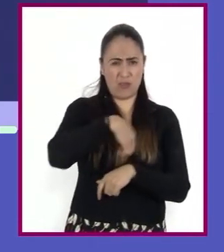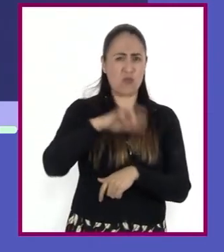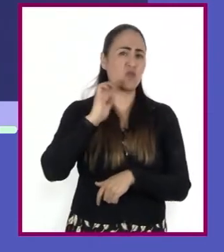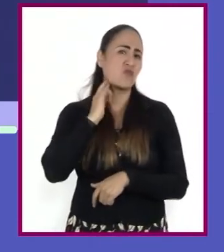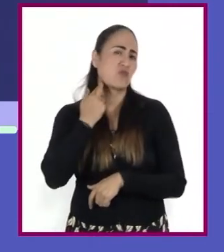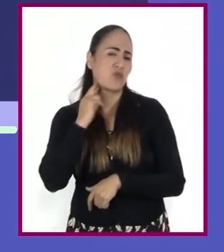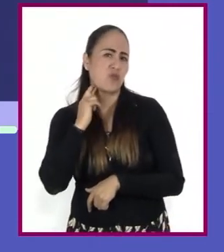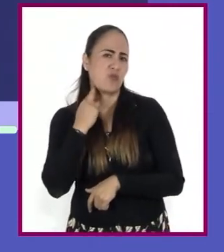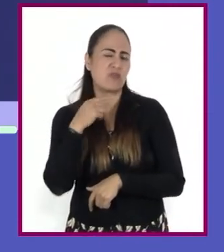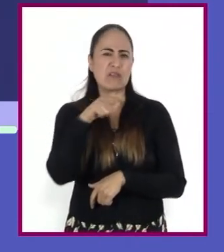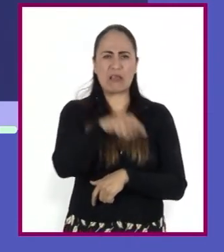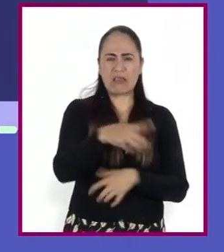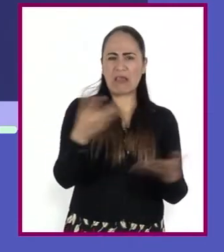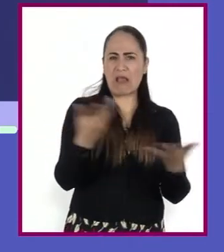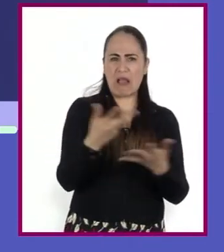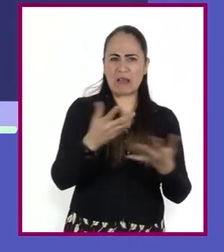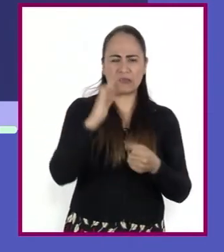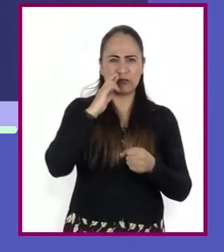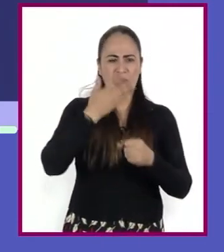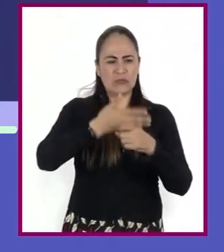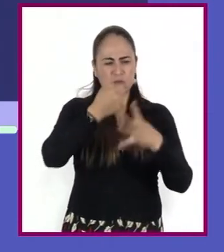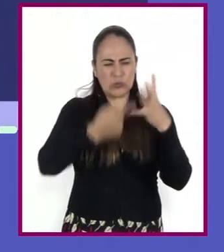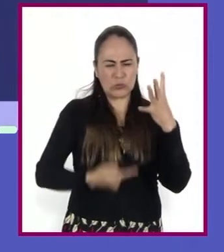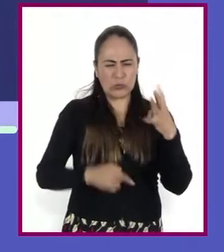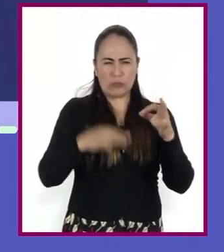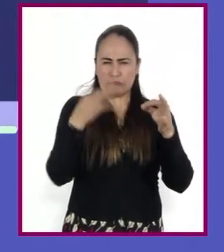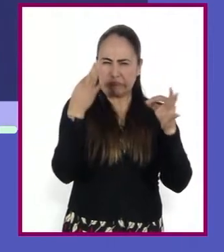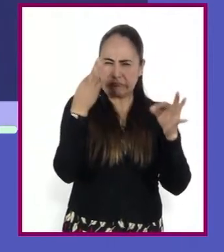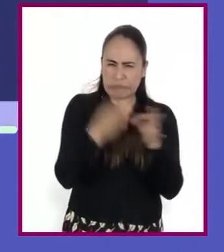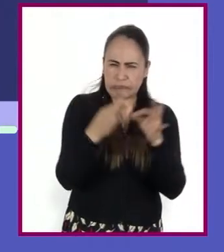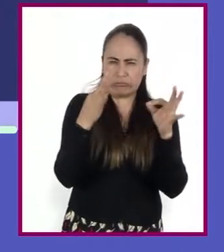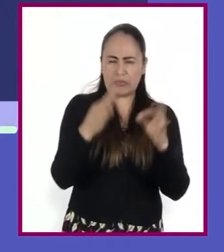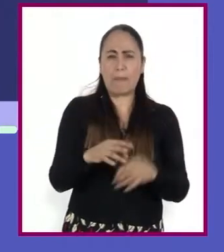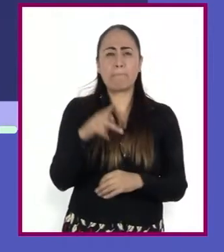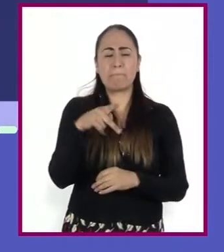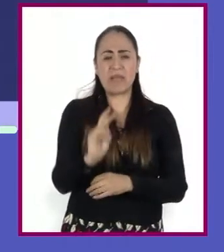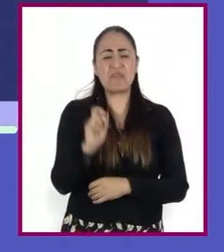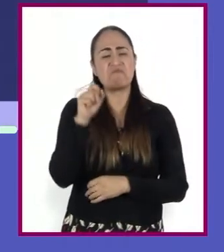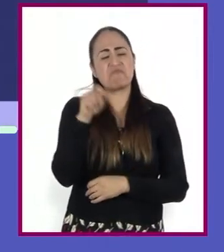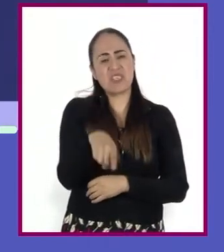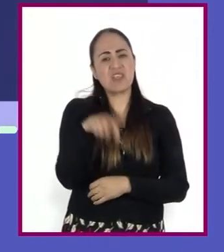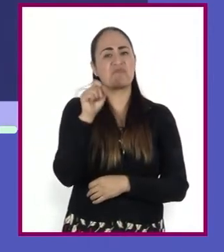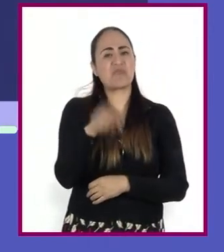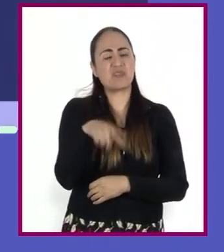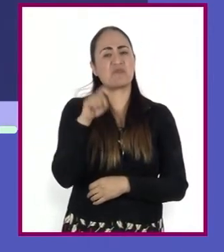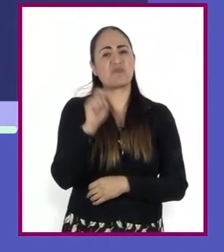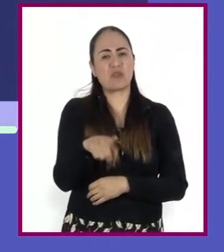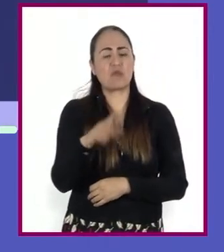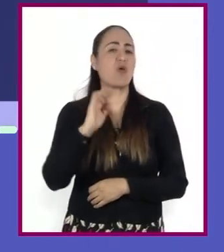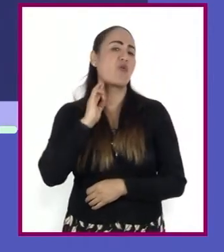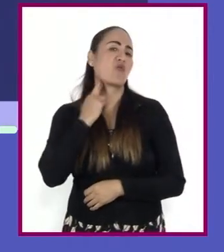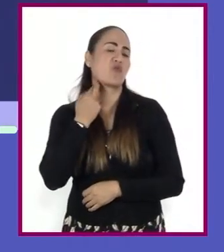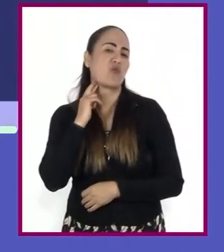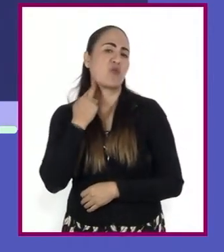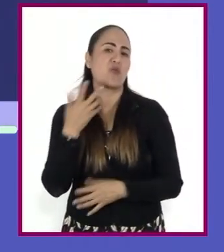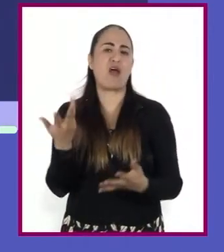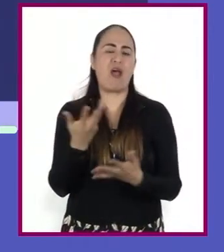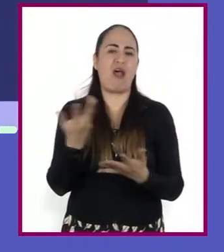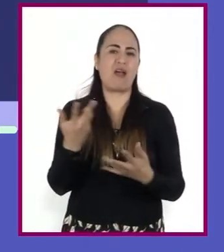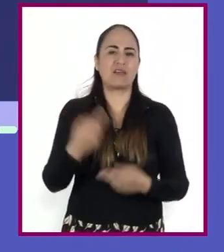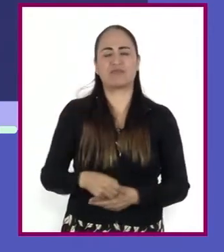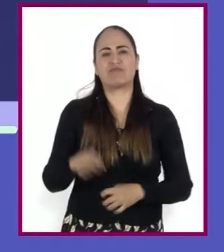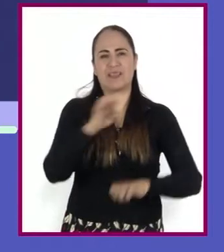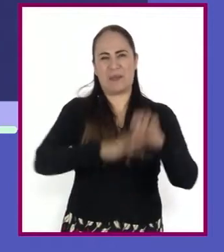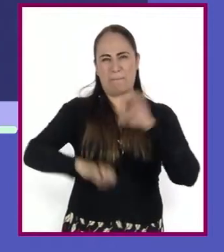complejas que requieren gran precisión, pero son rutinarias. Los robots para la manufactura, por lo tanto,